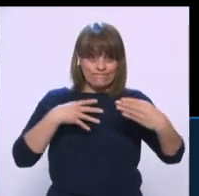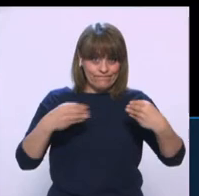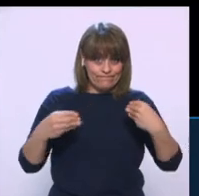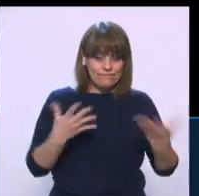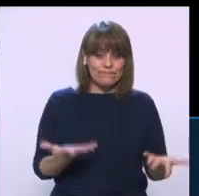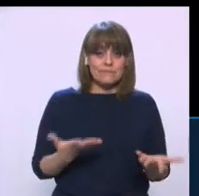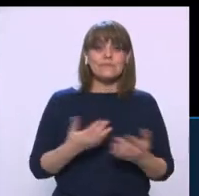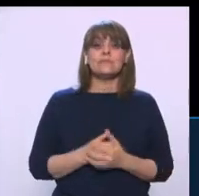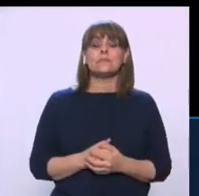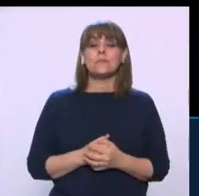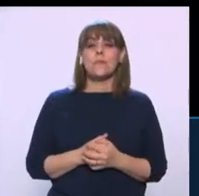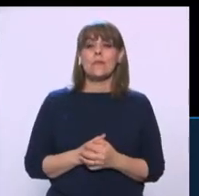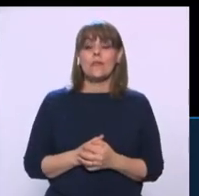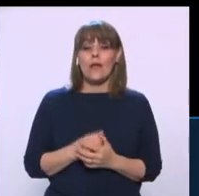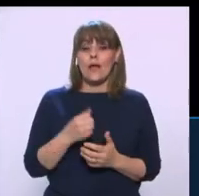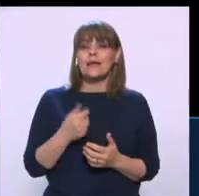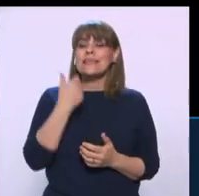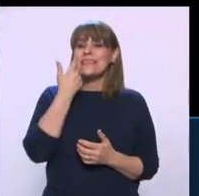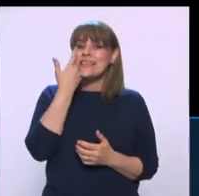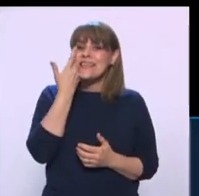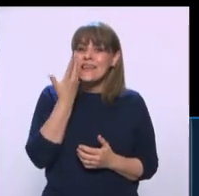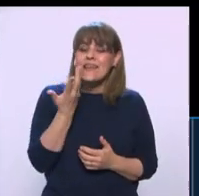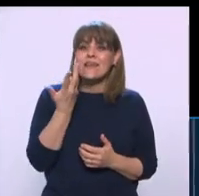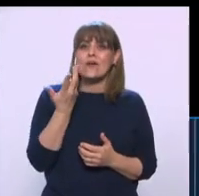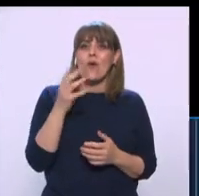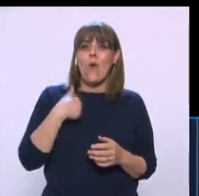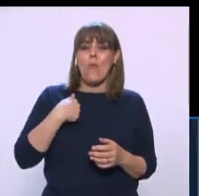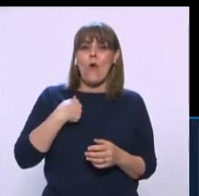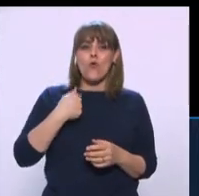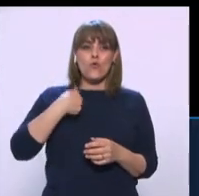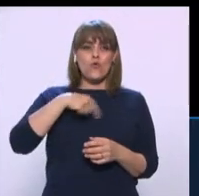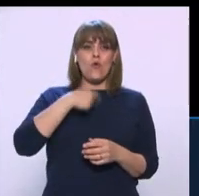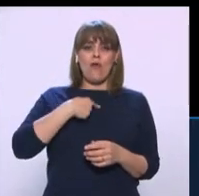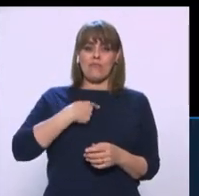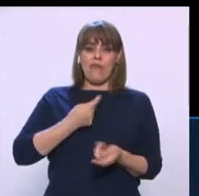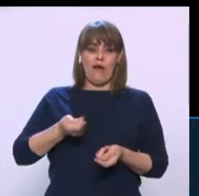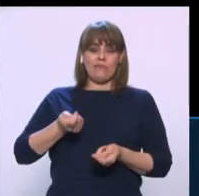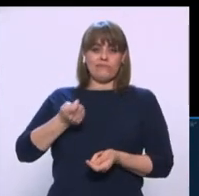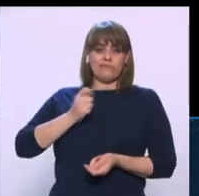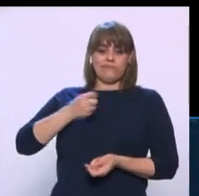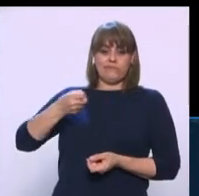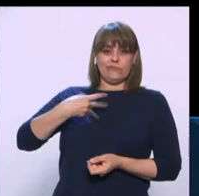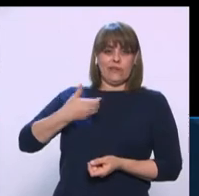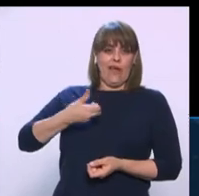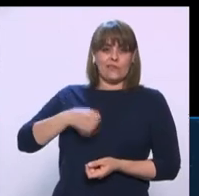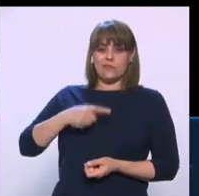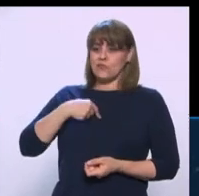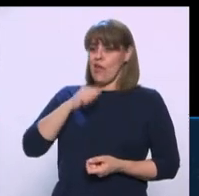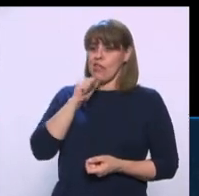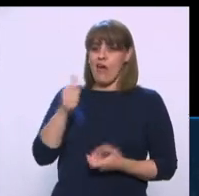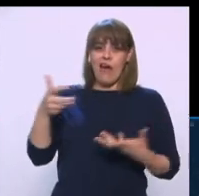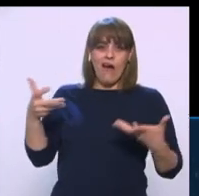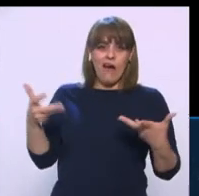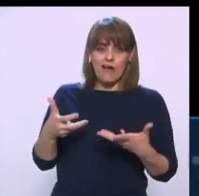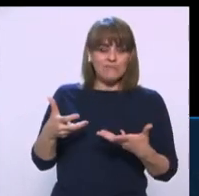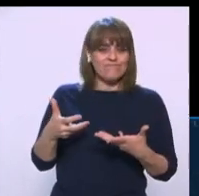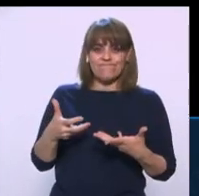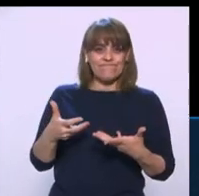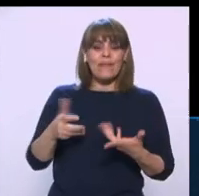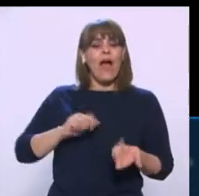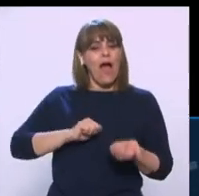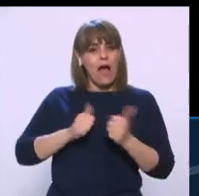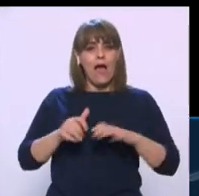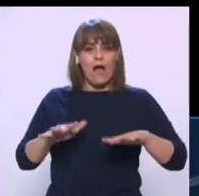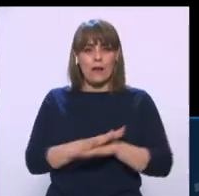no ser un poco estigmatizados como que no hicieron nada. Entonces, mucha apertura a escuchar las voces de los